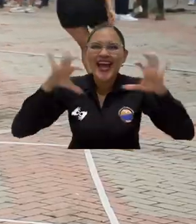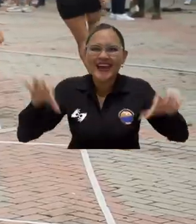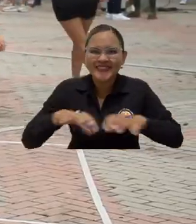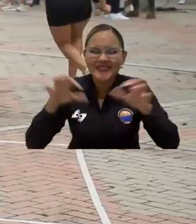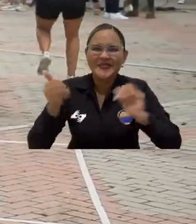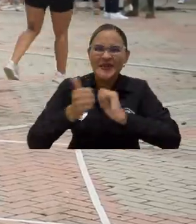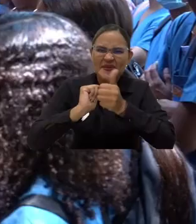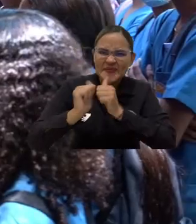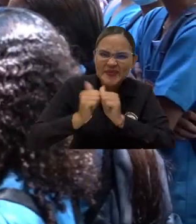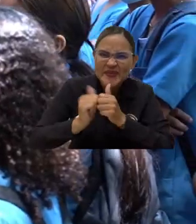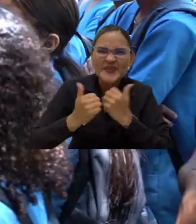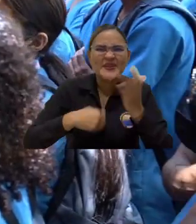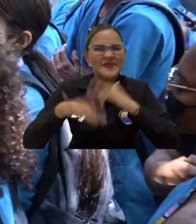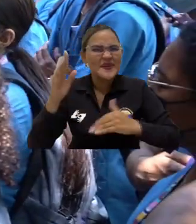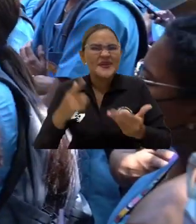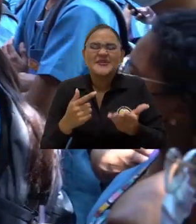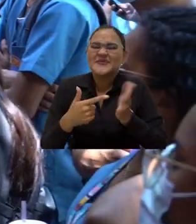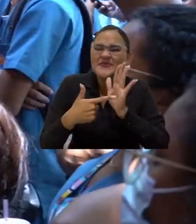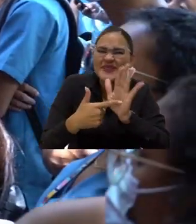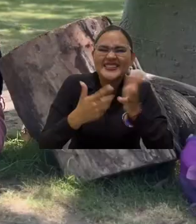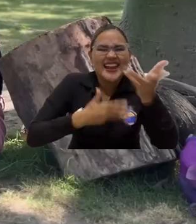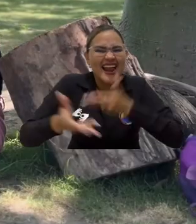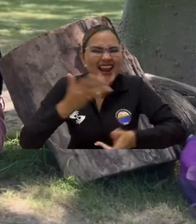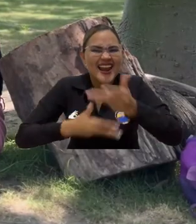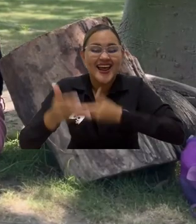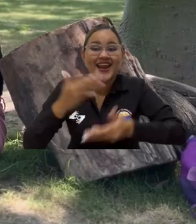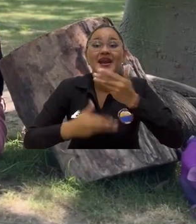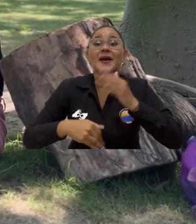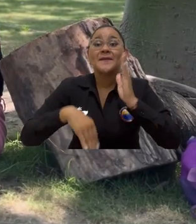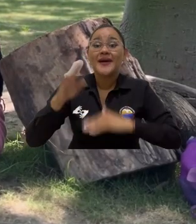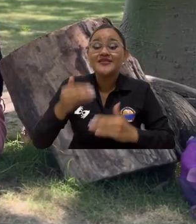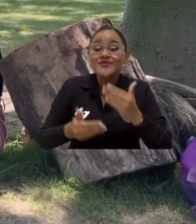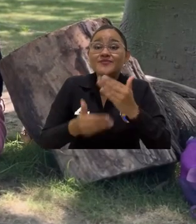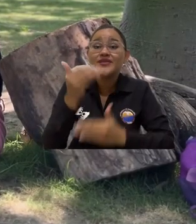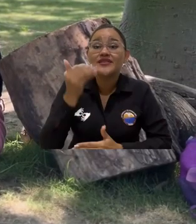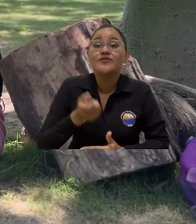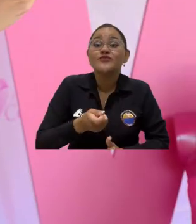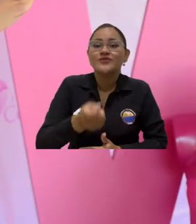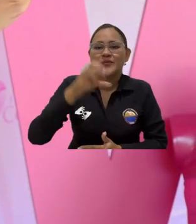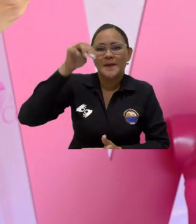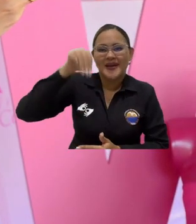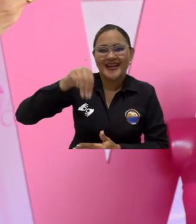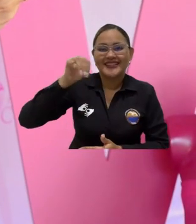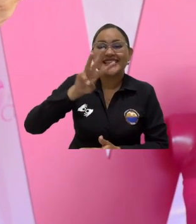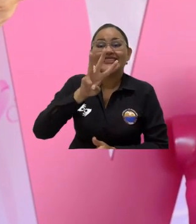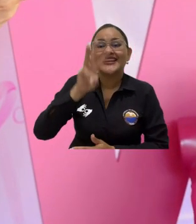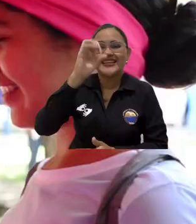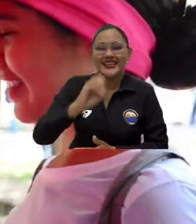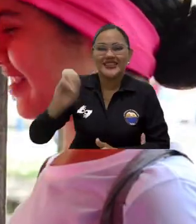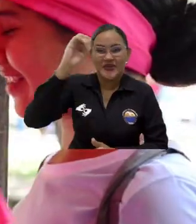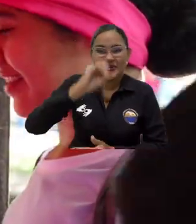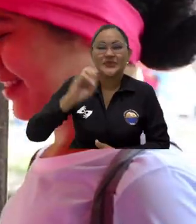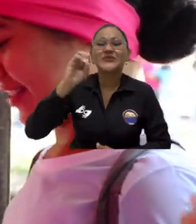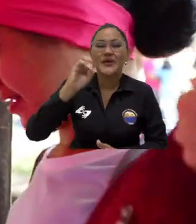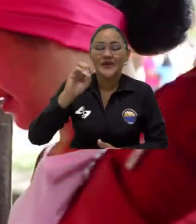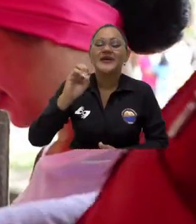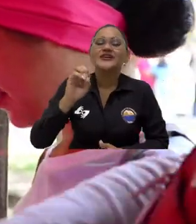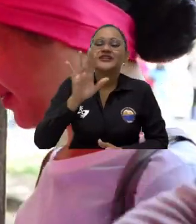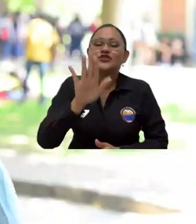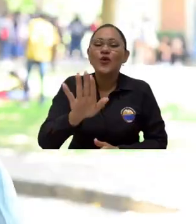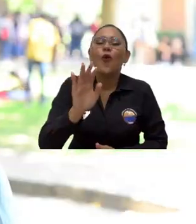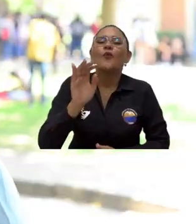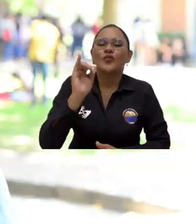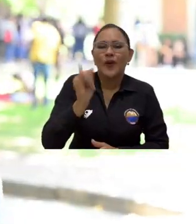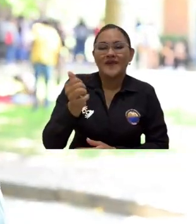deportivas y recreativas hacen parte de la Agenda Rosa, que iniciará oficialmente este martes 3 de octubre y tendrá como día